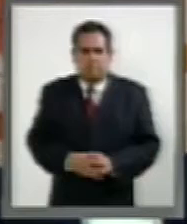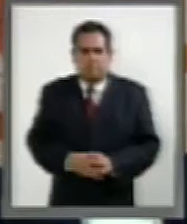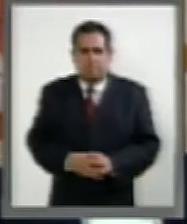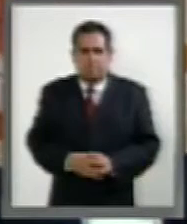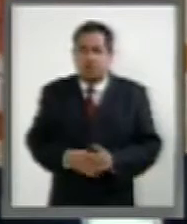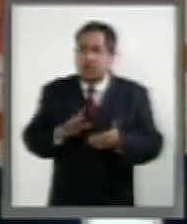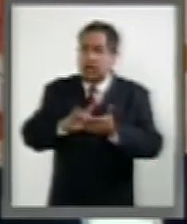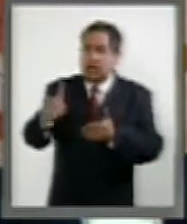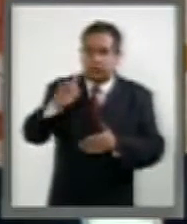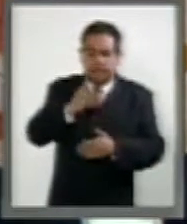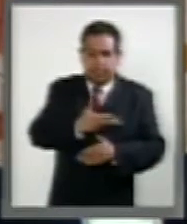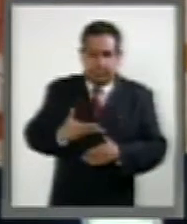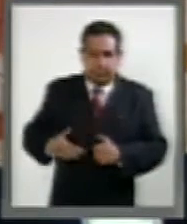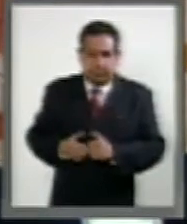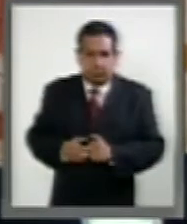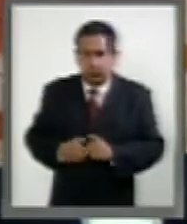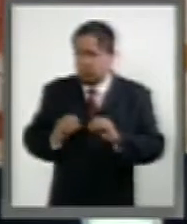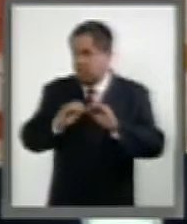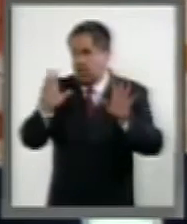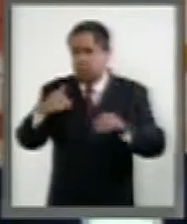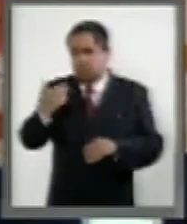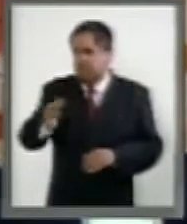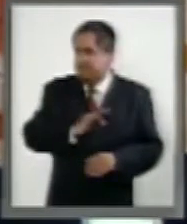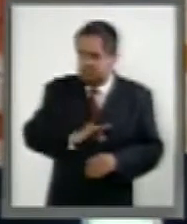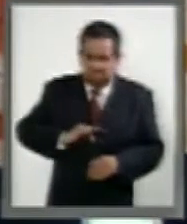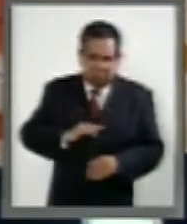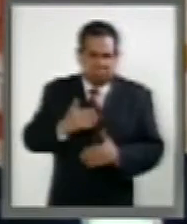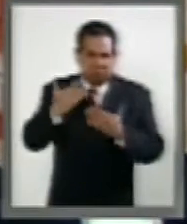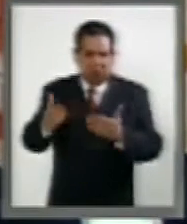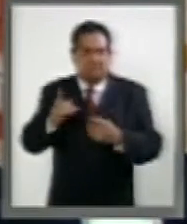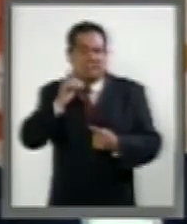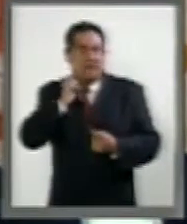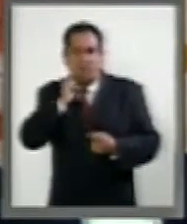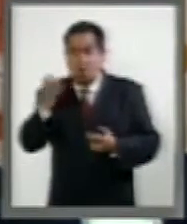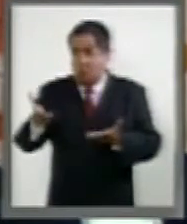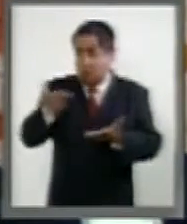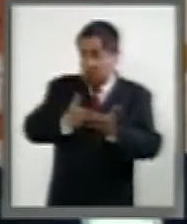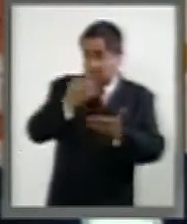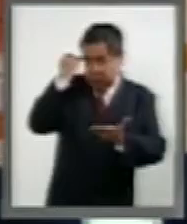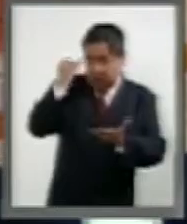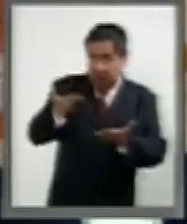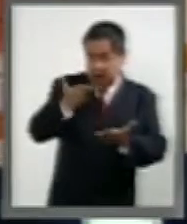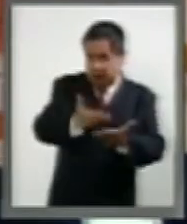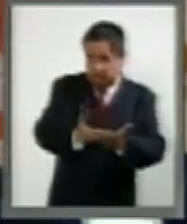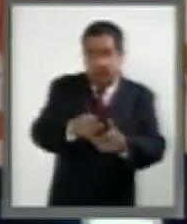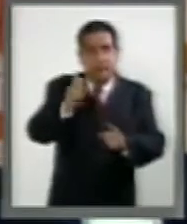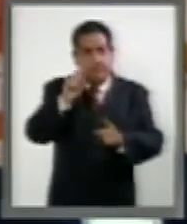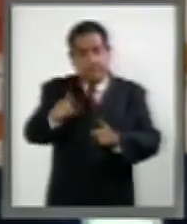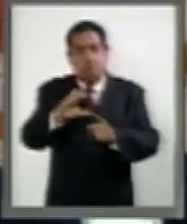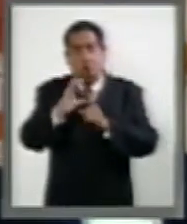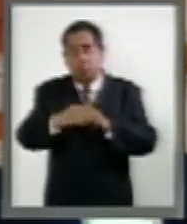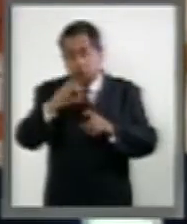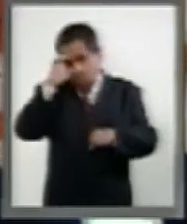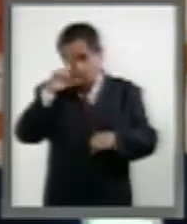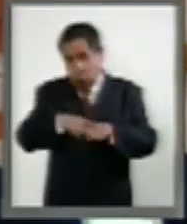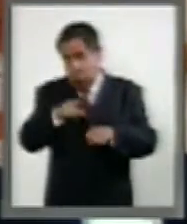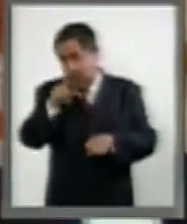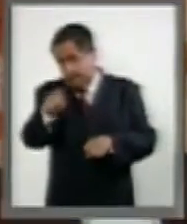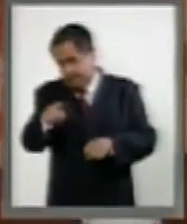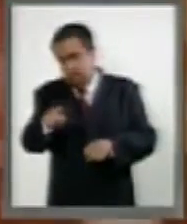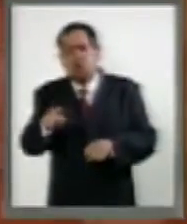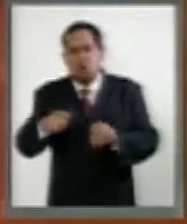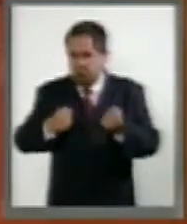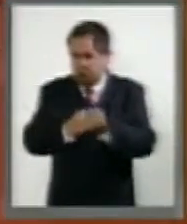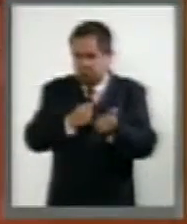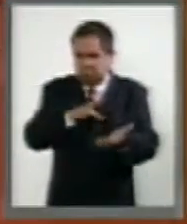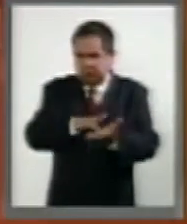Gracias, presidenta. Por supuesto que felicitamos la iniciativa de la senadora y que la propia presidenta de la Comisión de Cultura haya impulsado